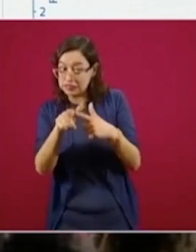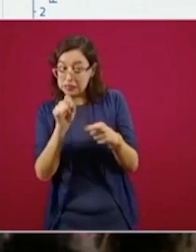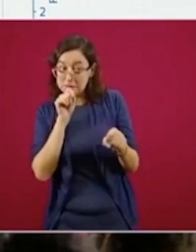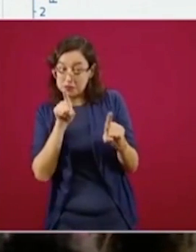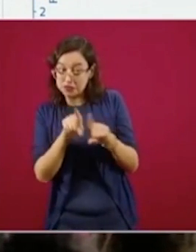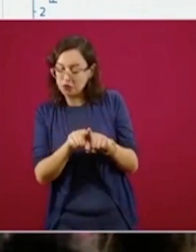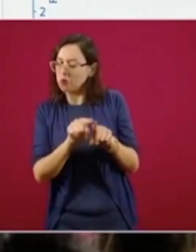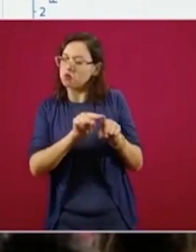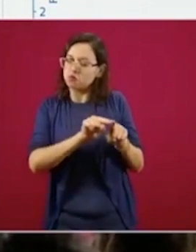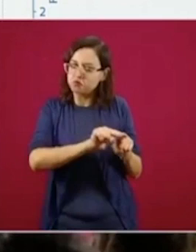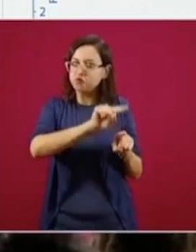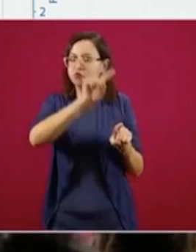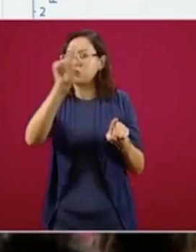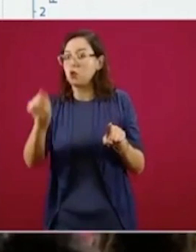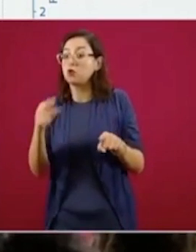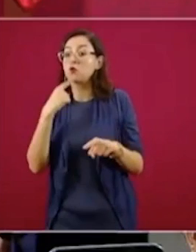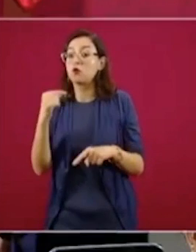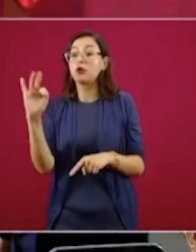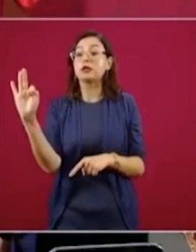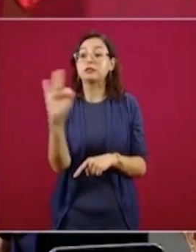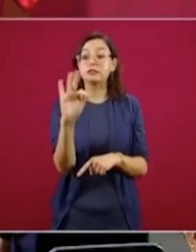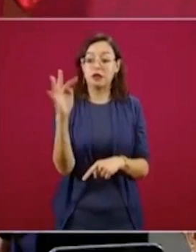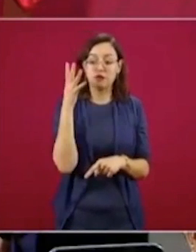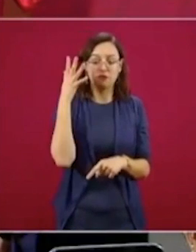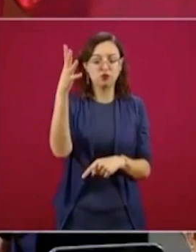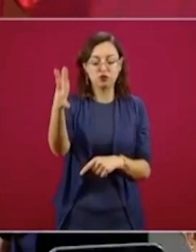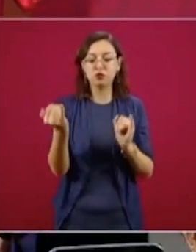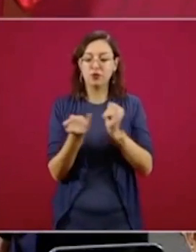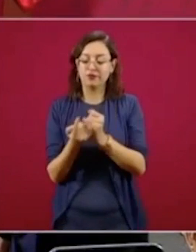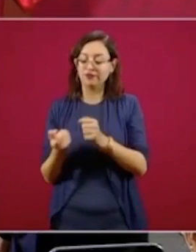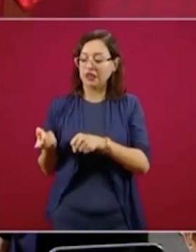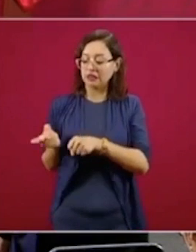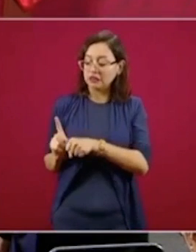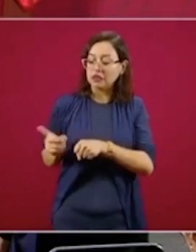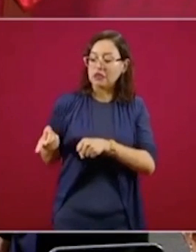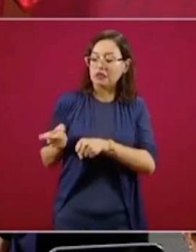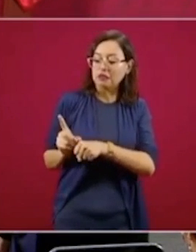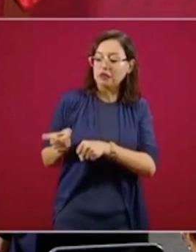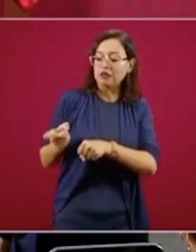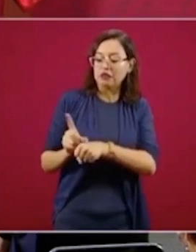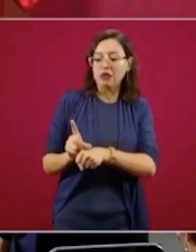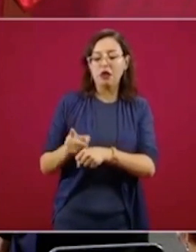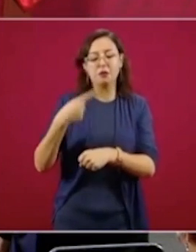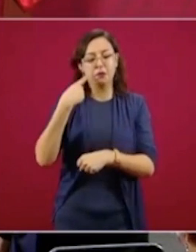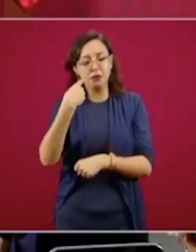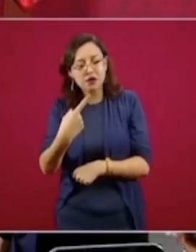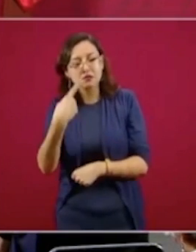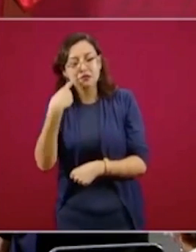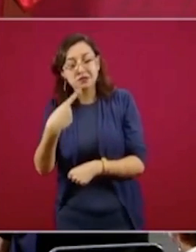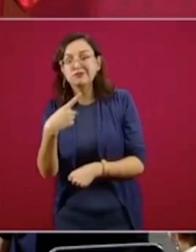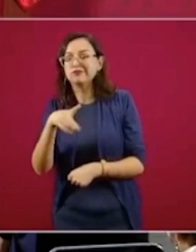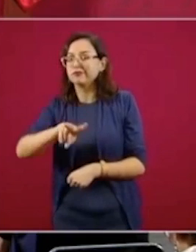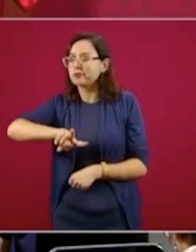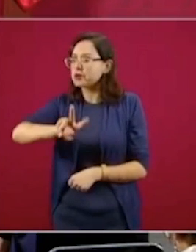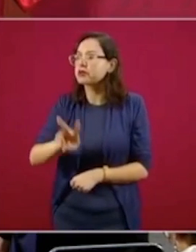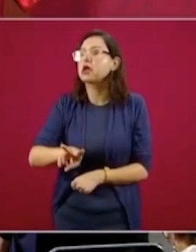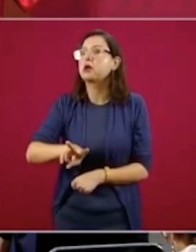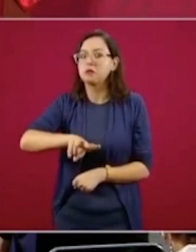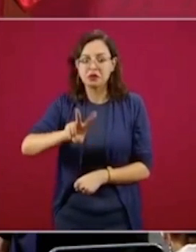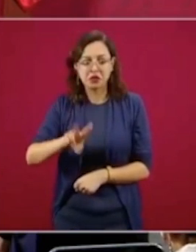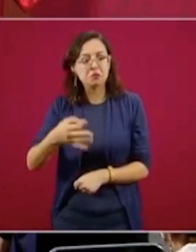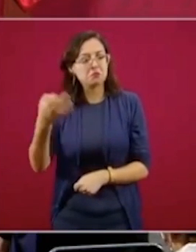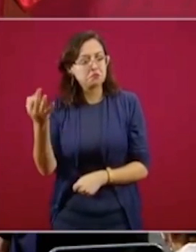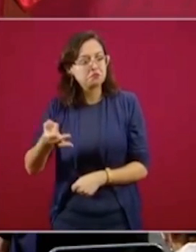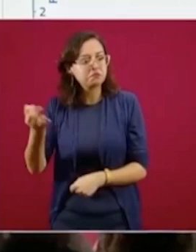es una predicción. Y día a día, conforme se van registrando los nuevos casos, vamos viendo que la predicción se ha